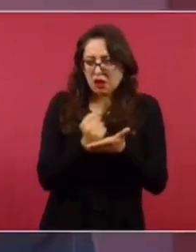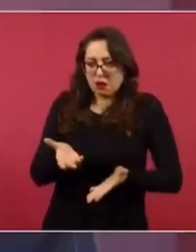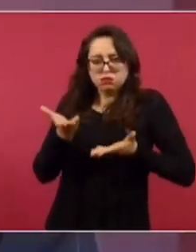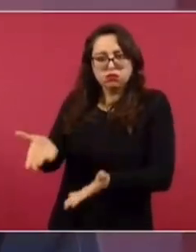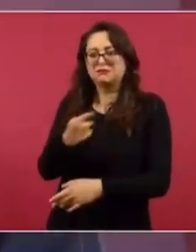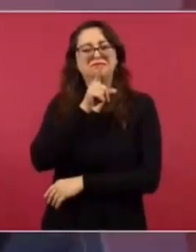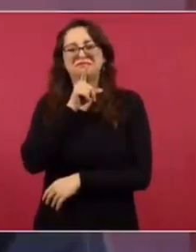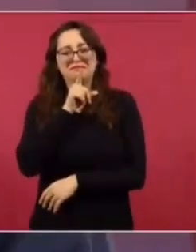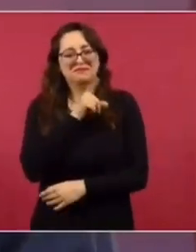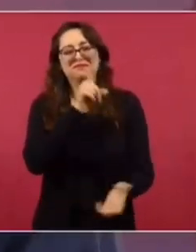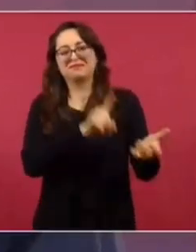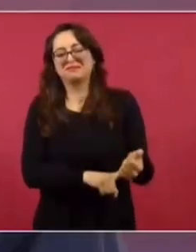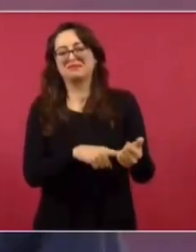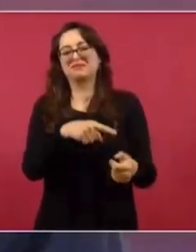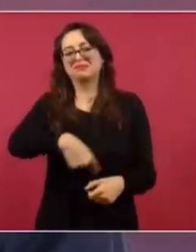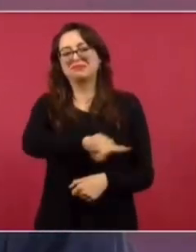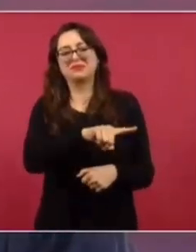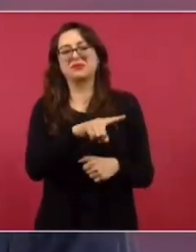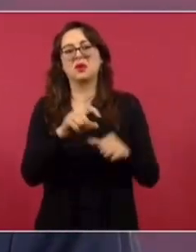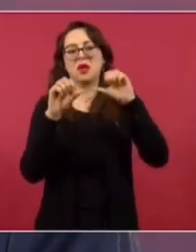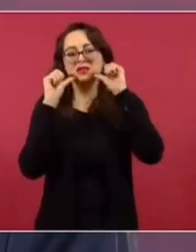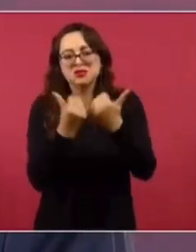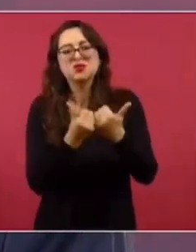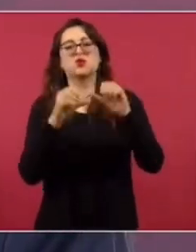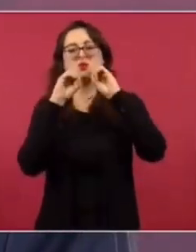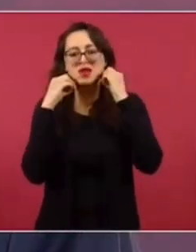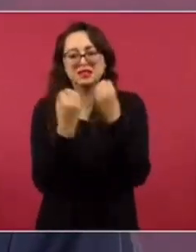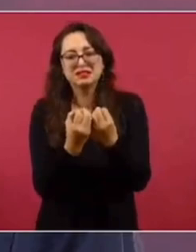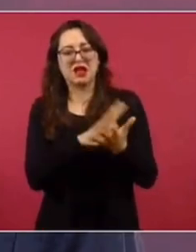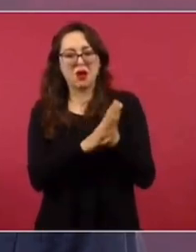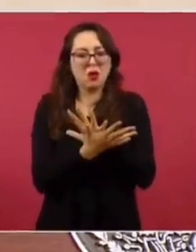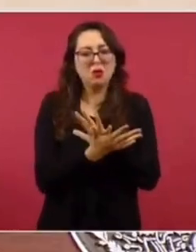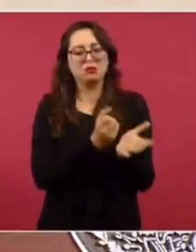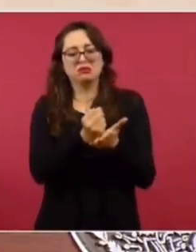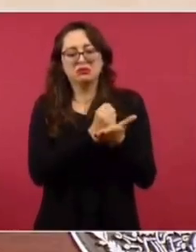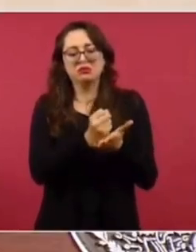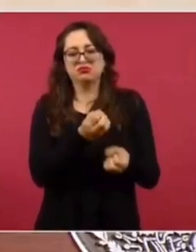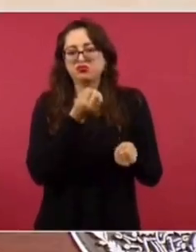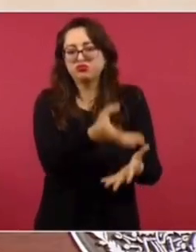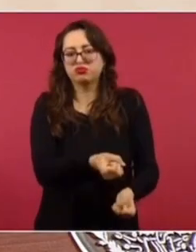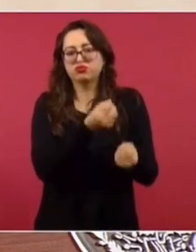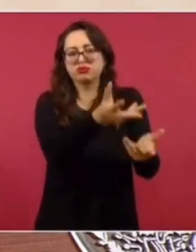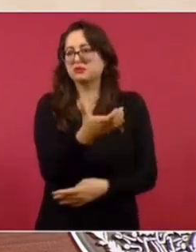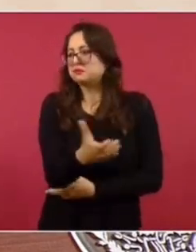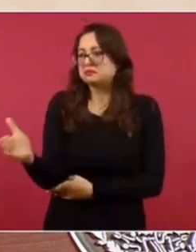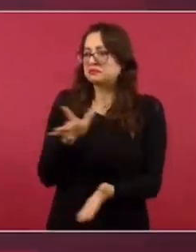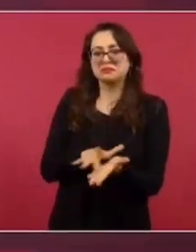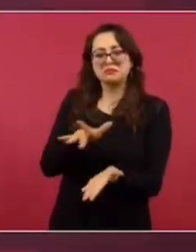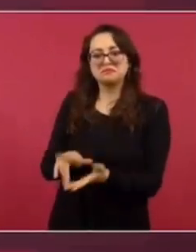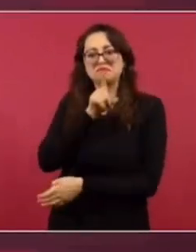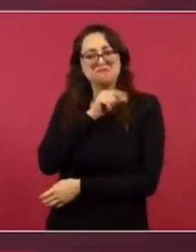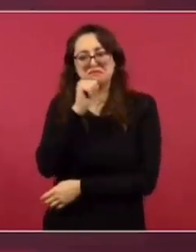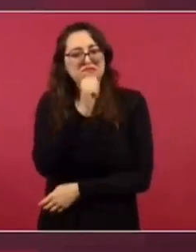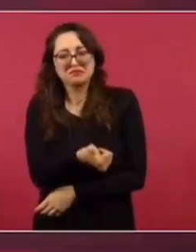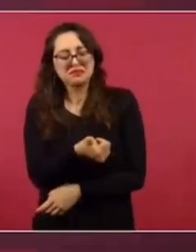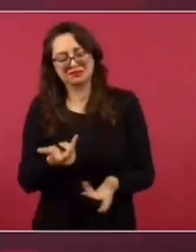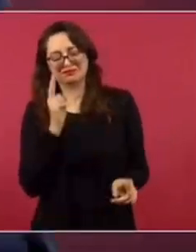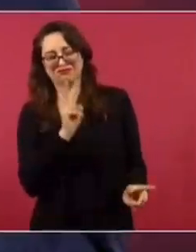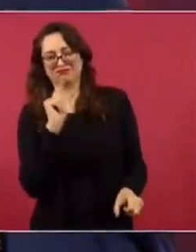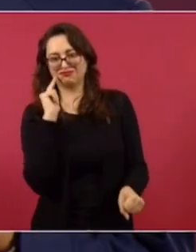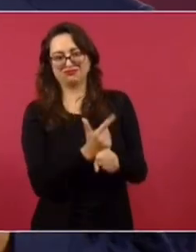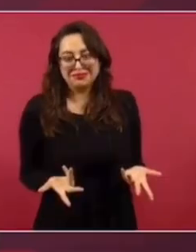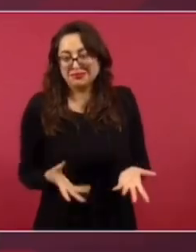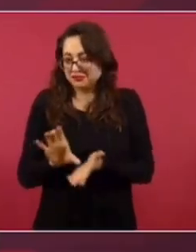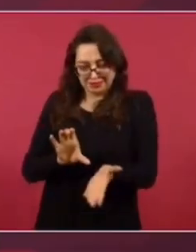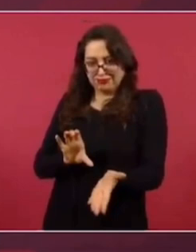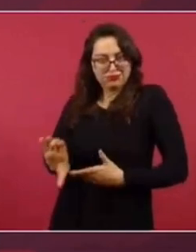queremos cerrarle la puerta a todas esas tentaciones. ¿Qué estamos haciendo para apoyar a los productores? Pues se establecieron